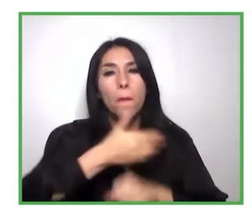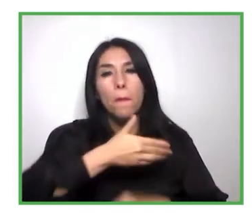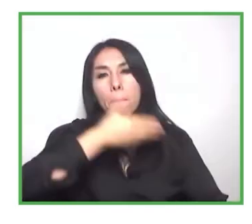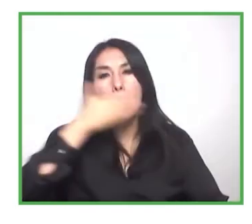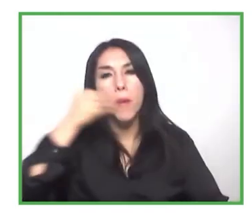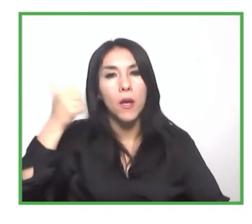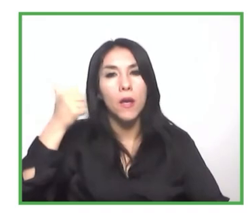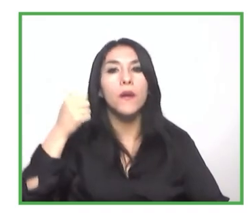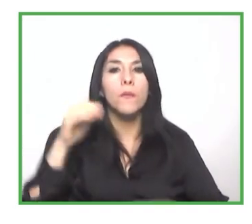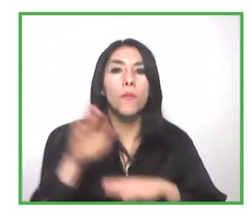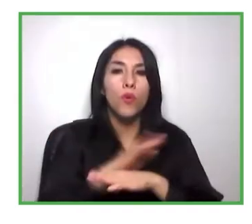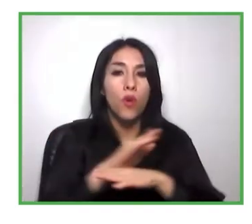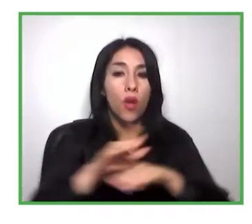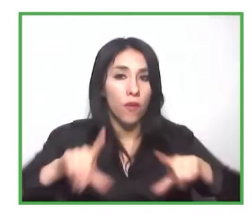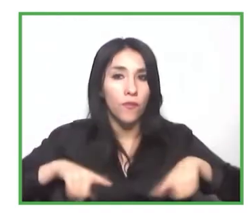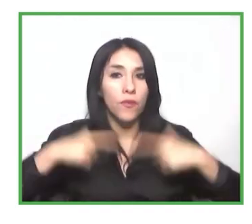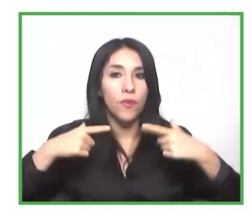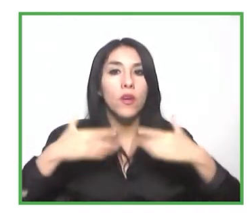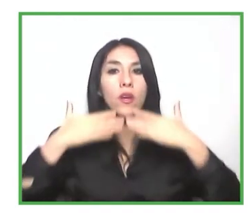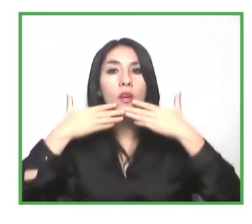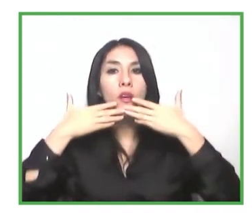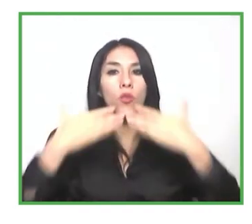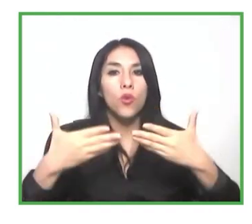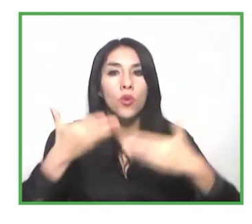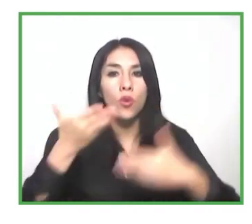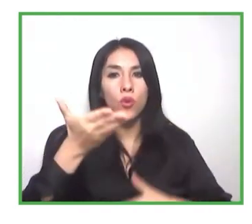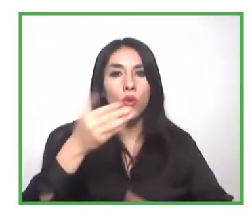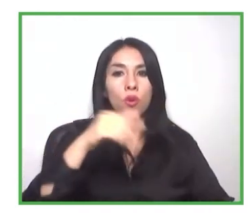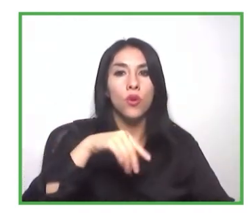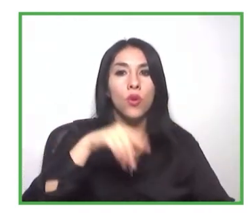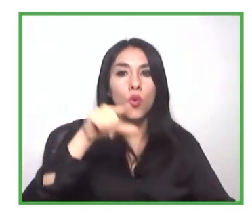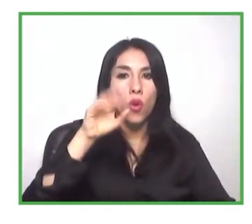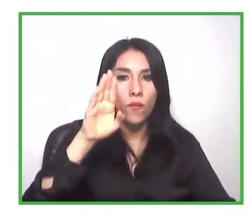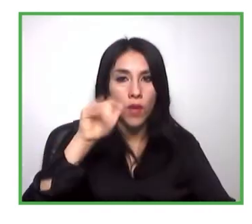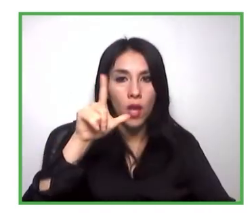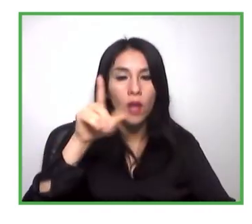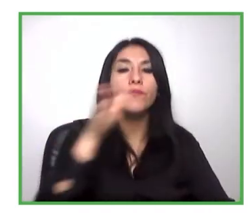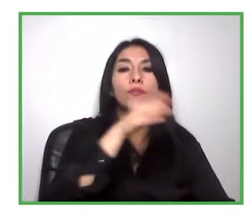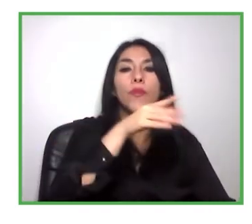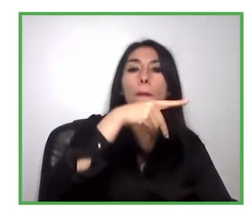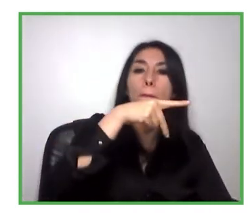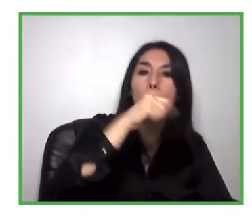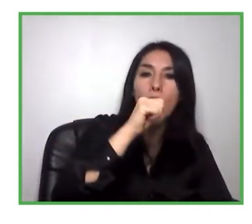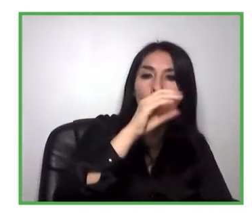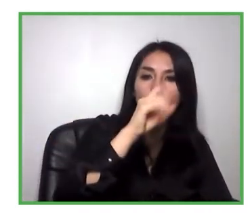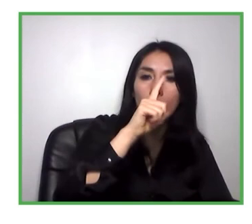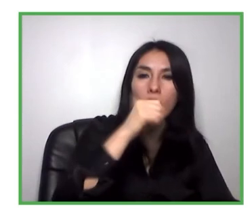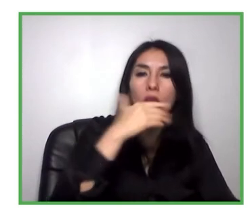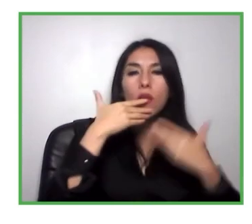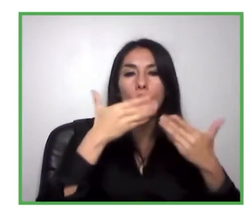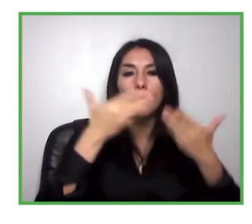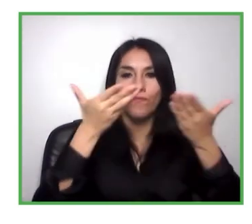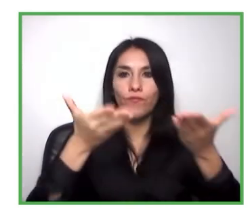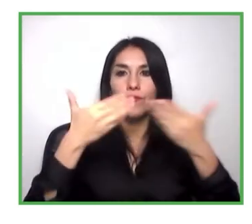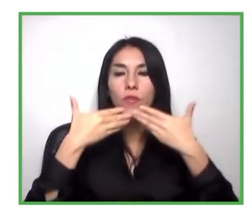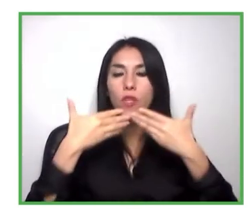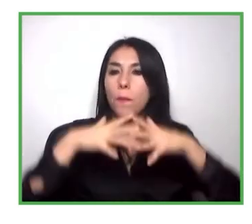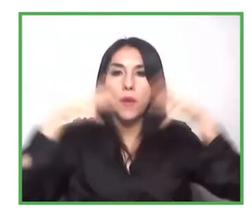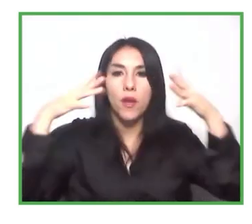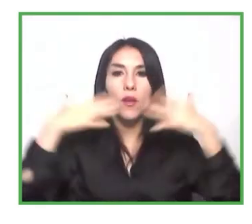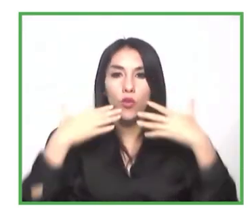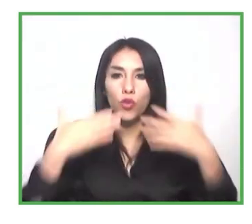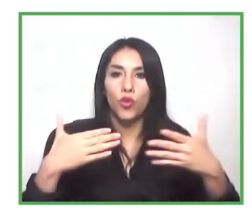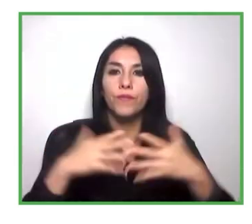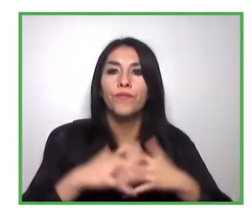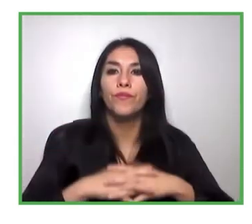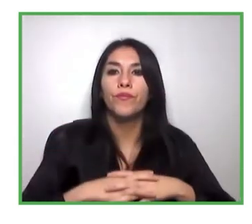Gabriela. Conozco en mayor y menor medida el trabajo de cada uno de ustedes y al escuchar cada una de sus presentaciones la verdad es que me pone muy contento